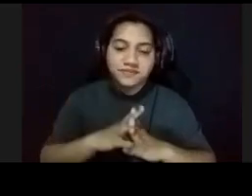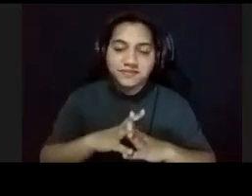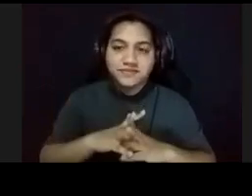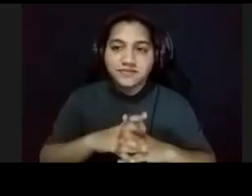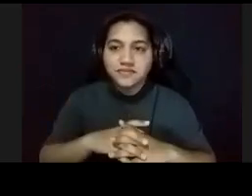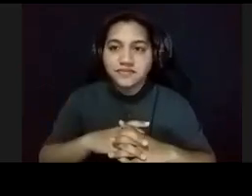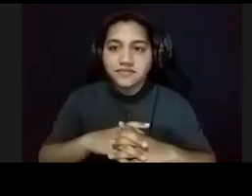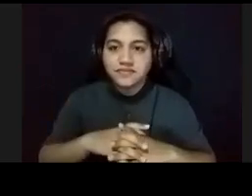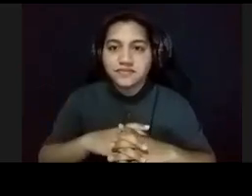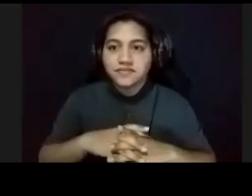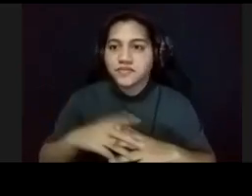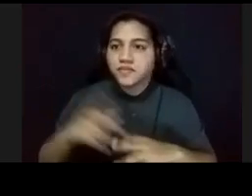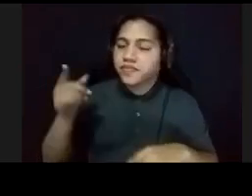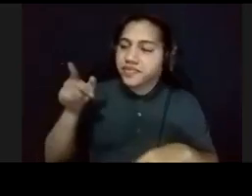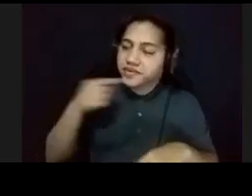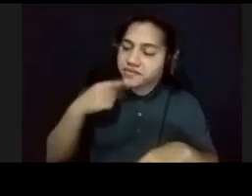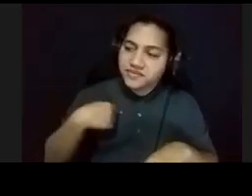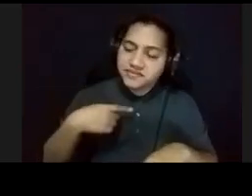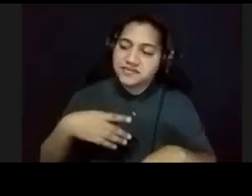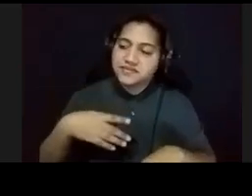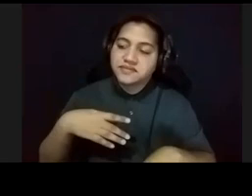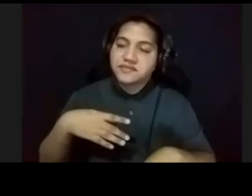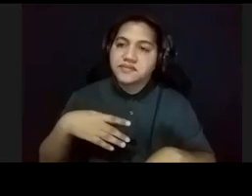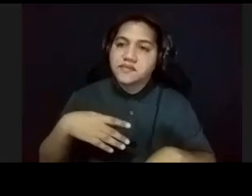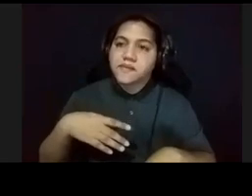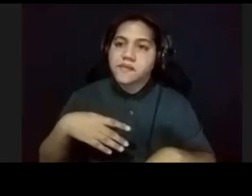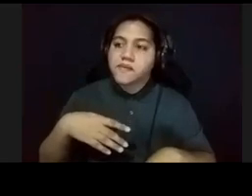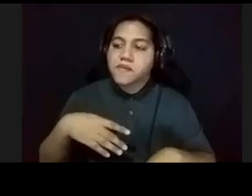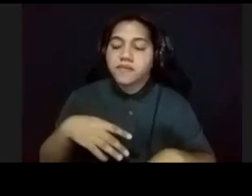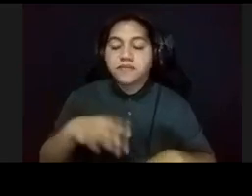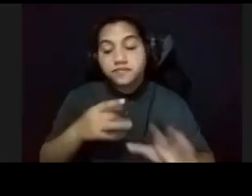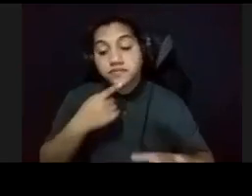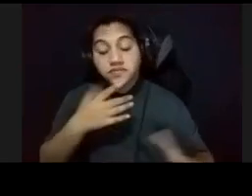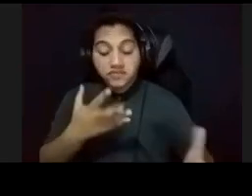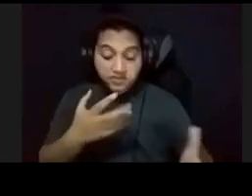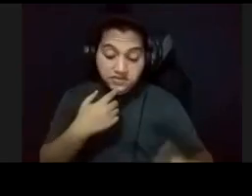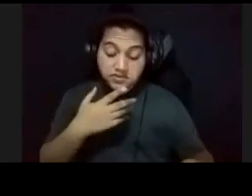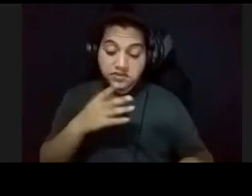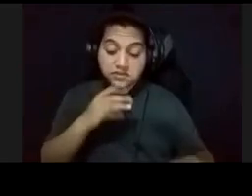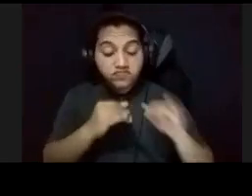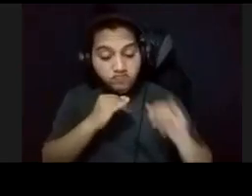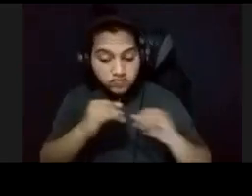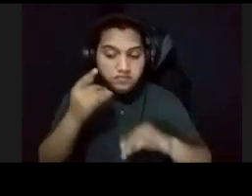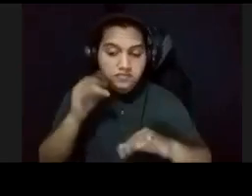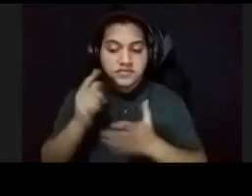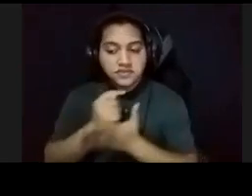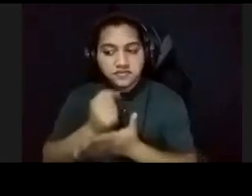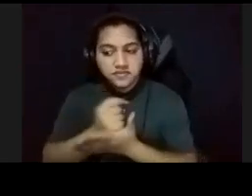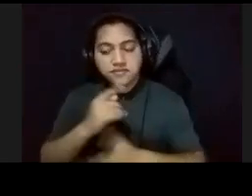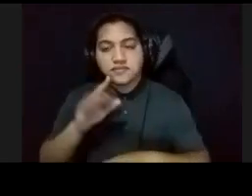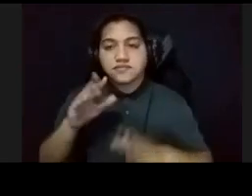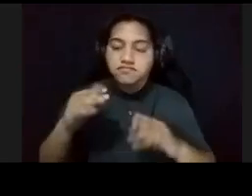y él me dice, y yo le comento, que quería entrevistarlo, para esta tesis, y bla, bla, bla,